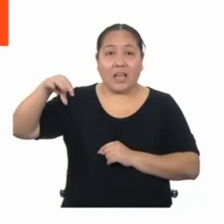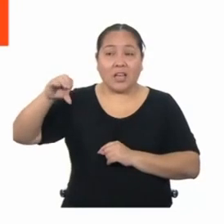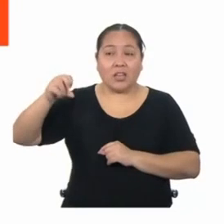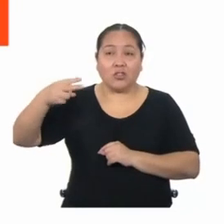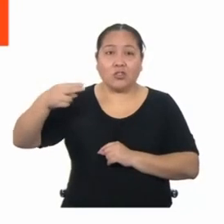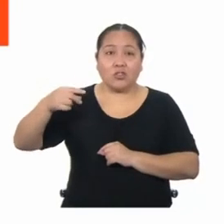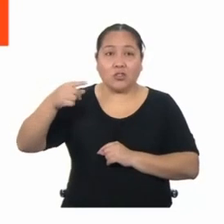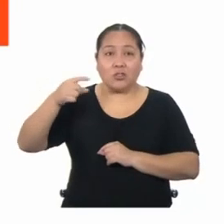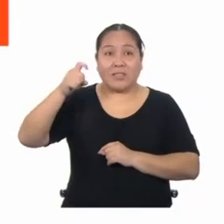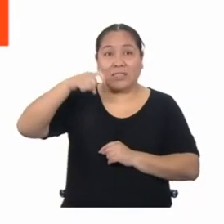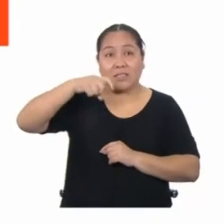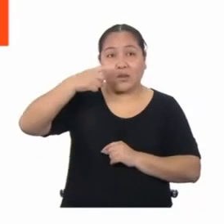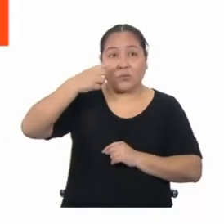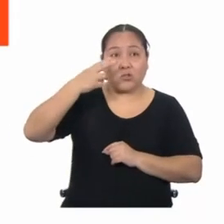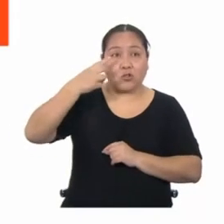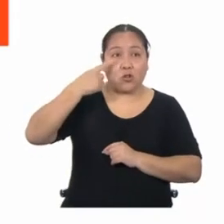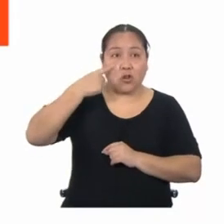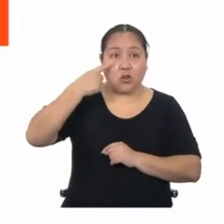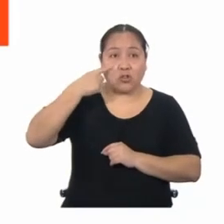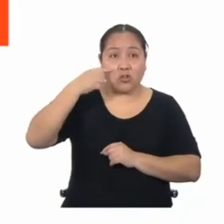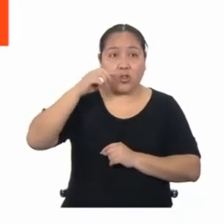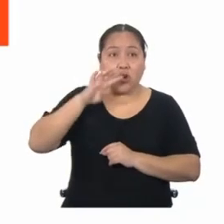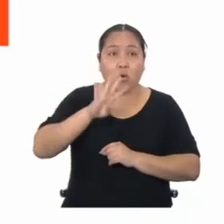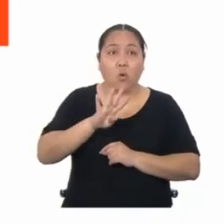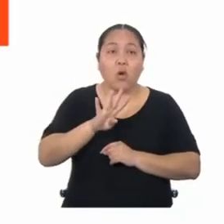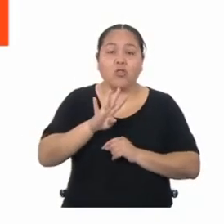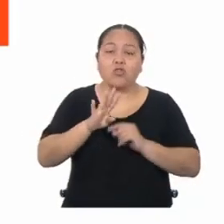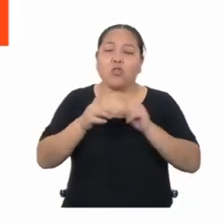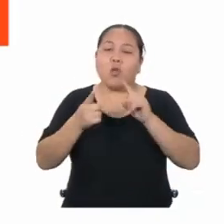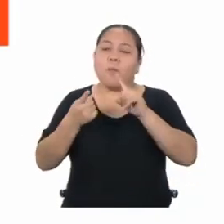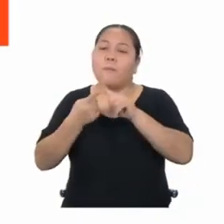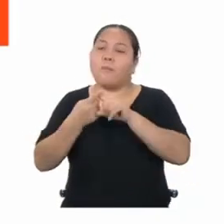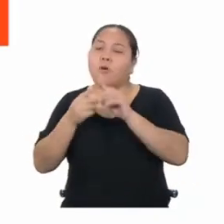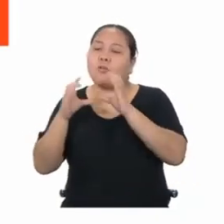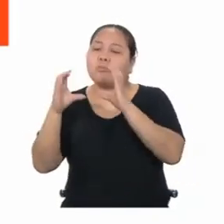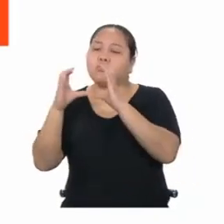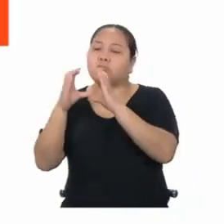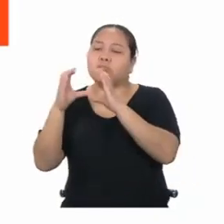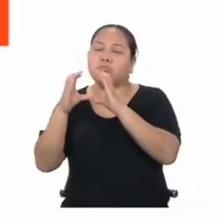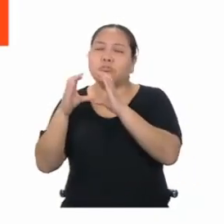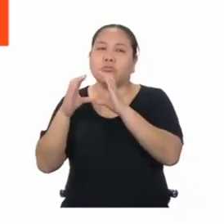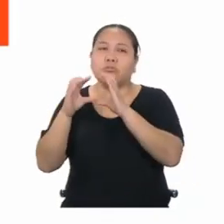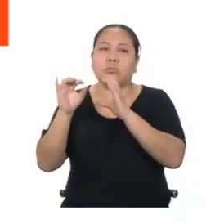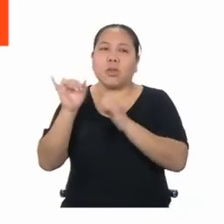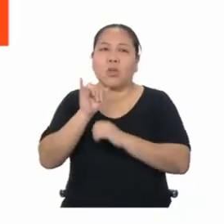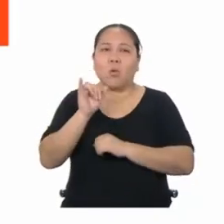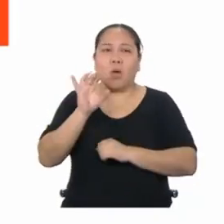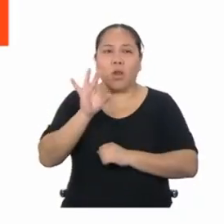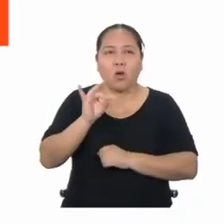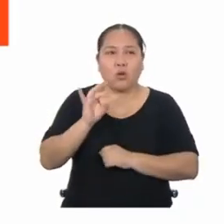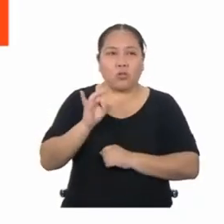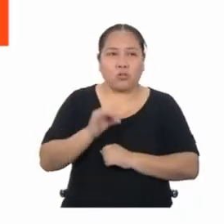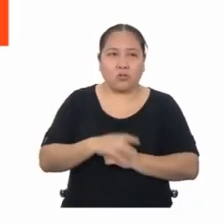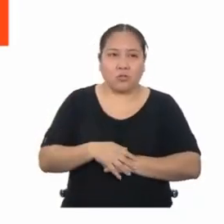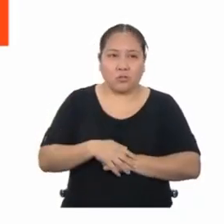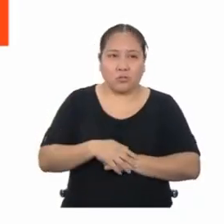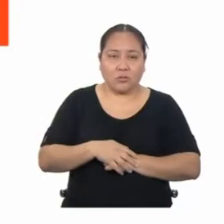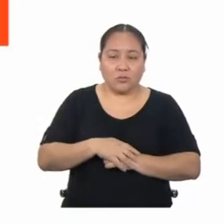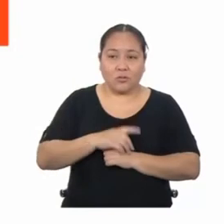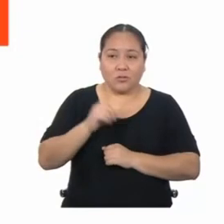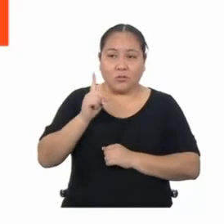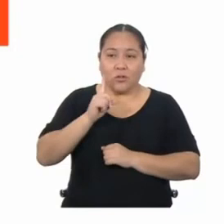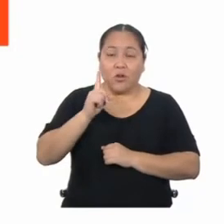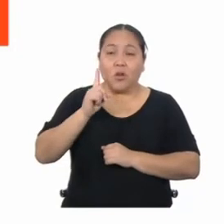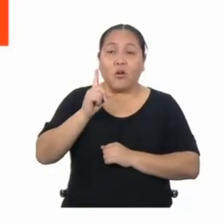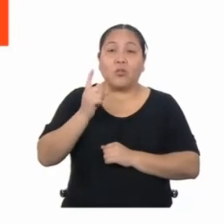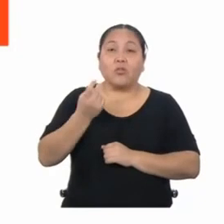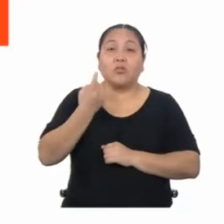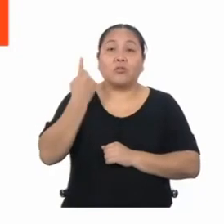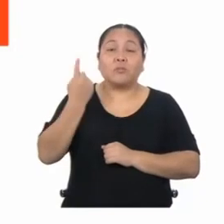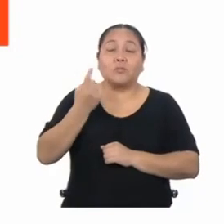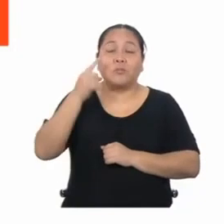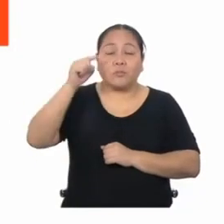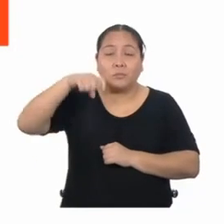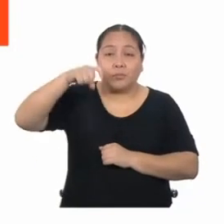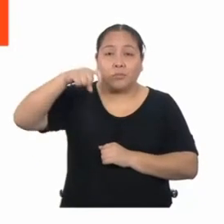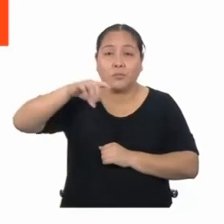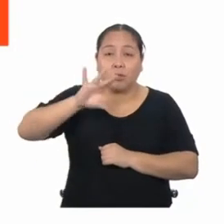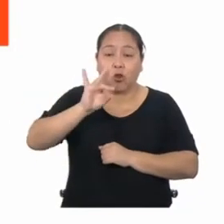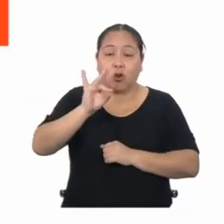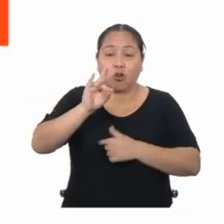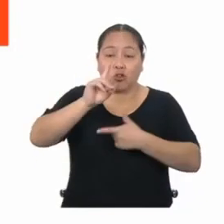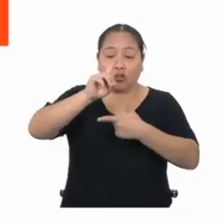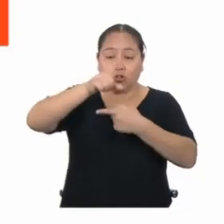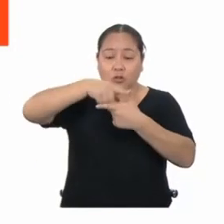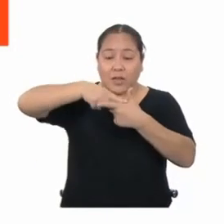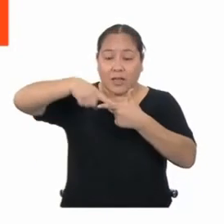4 por qué número es igual a 8. Para averiguarlo, solo debemos dividir 8 entre